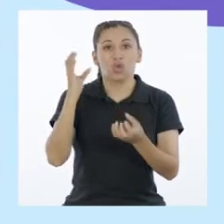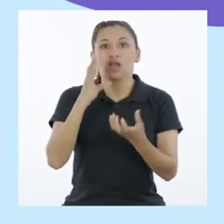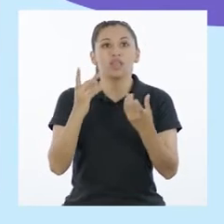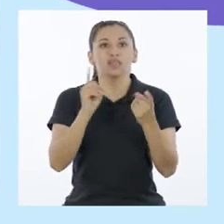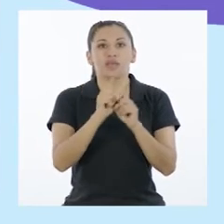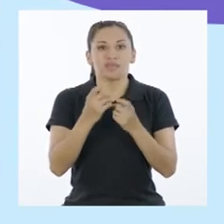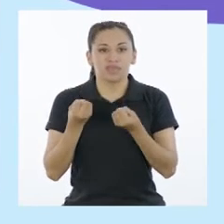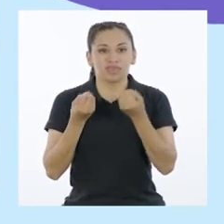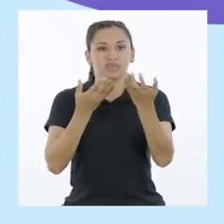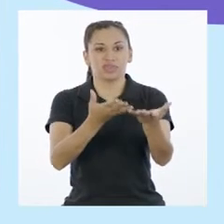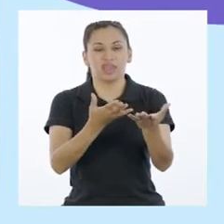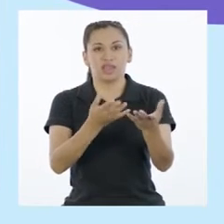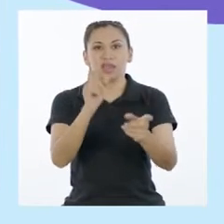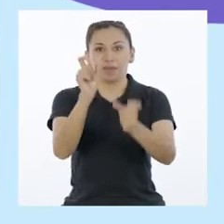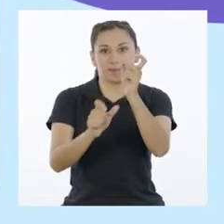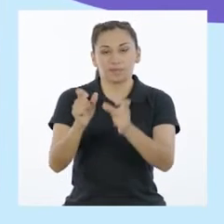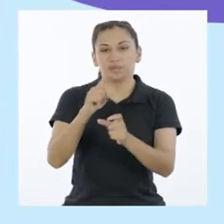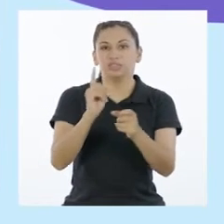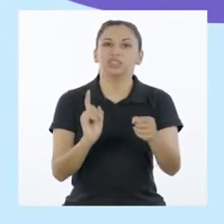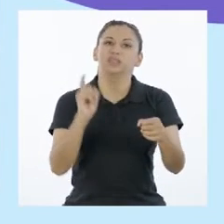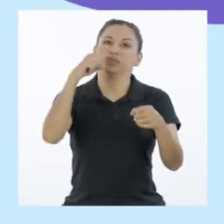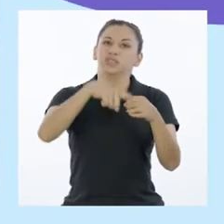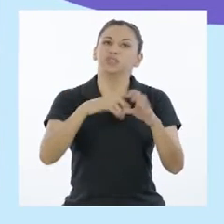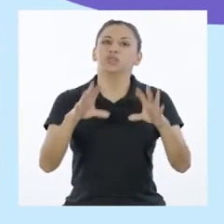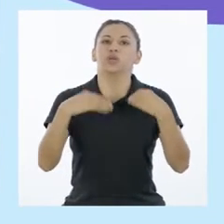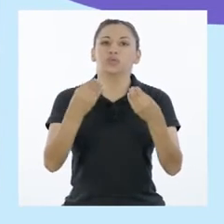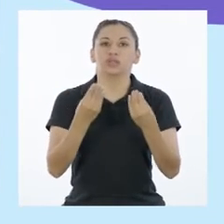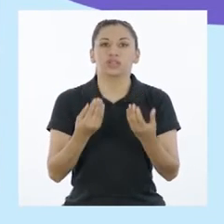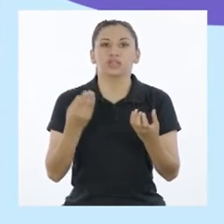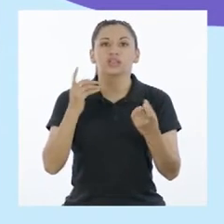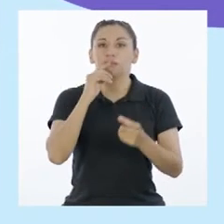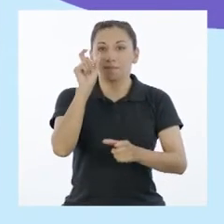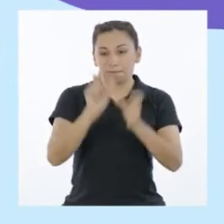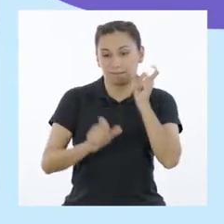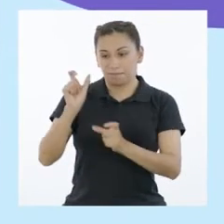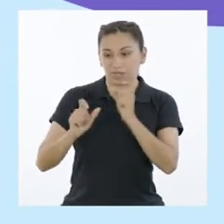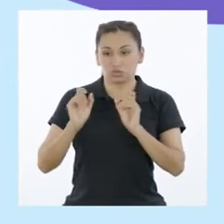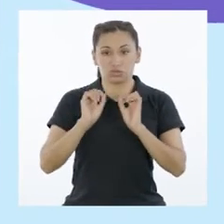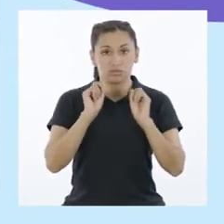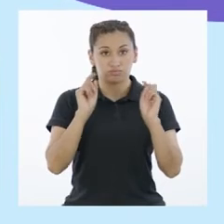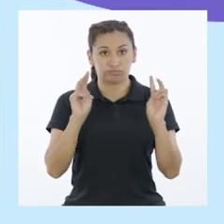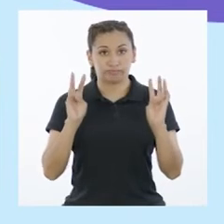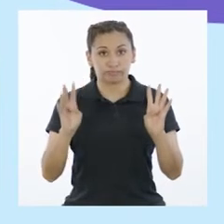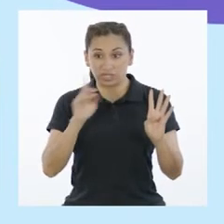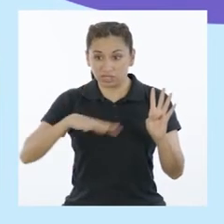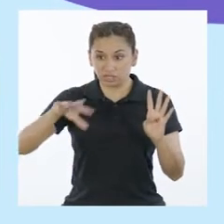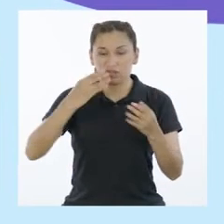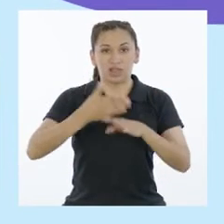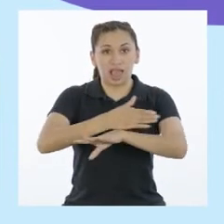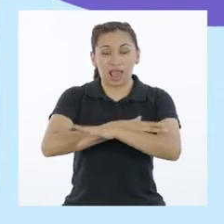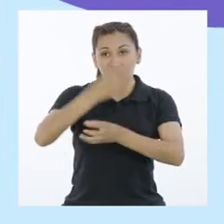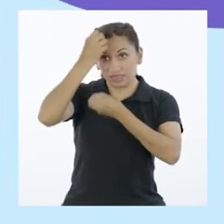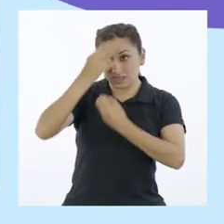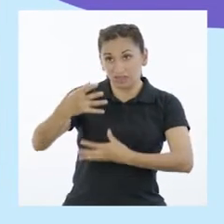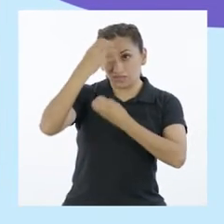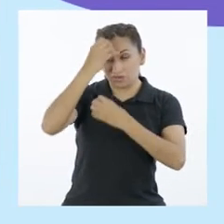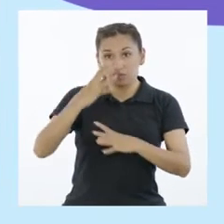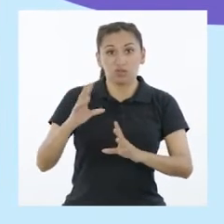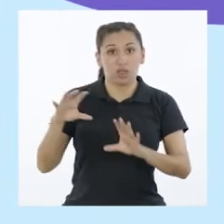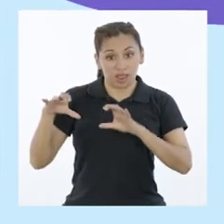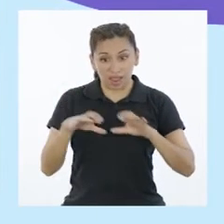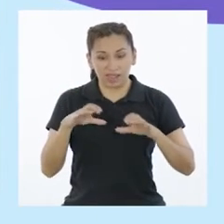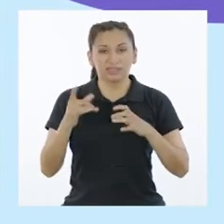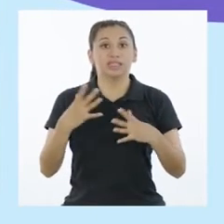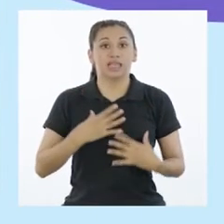que busca plantear soluciones. Es participativo porque lo implementan ciudadanas y ciudadanos informados y activos,